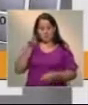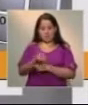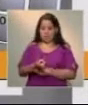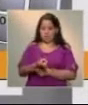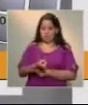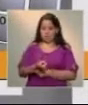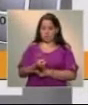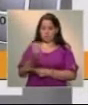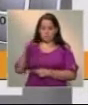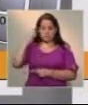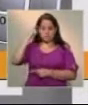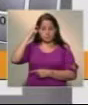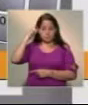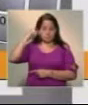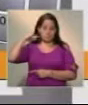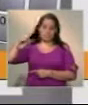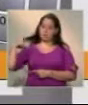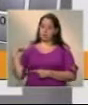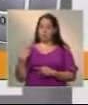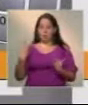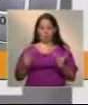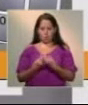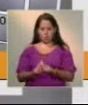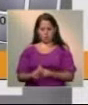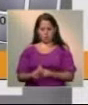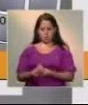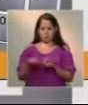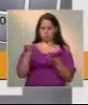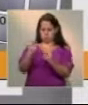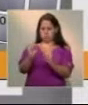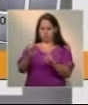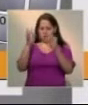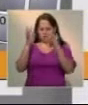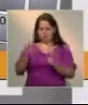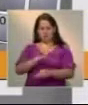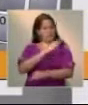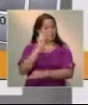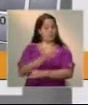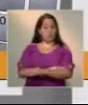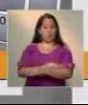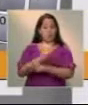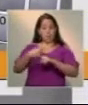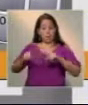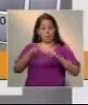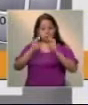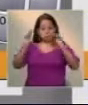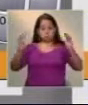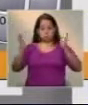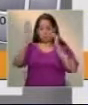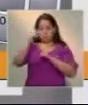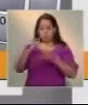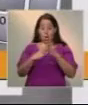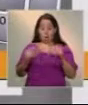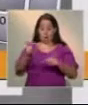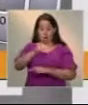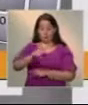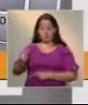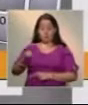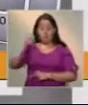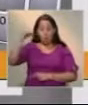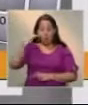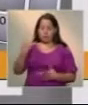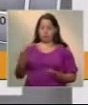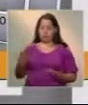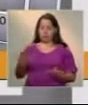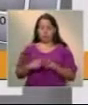verdaderamente al lado del rechazo con firmeza, pero llamando la atención a todos y a todas. Juan Eleazar, esto